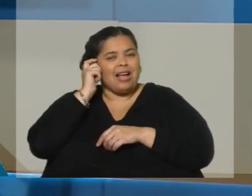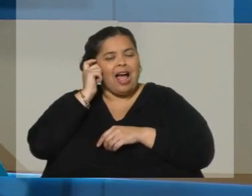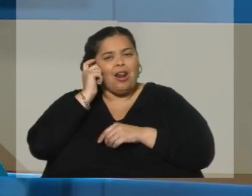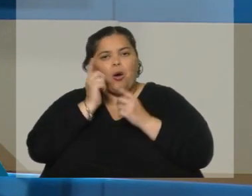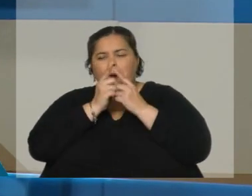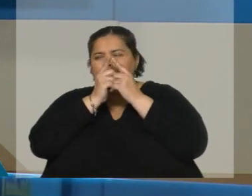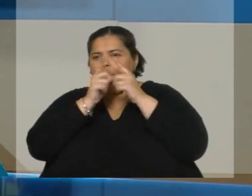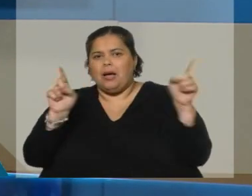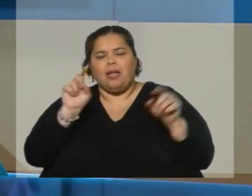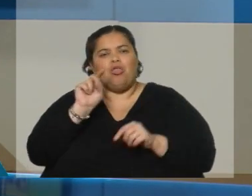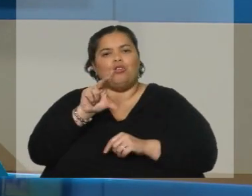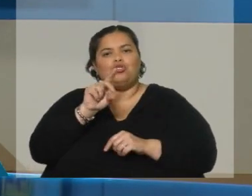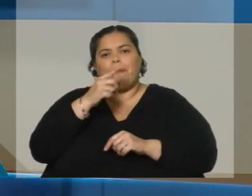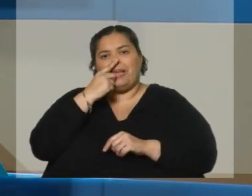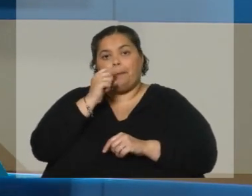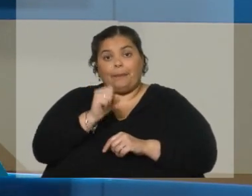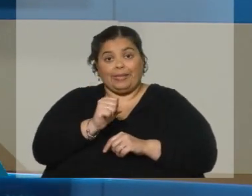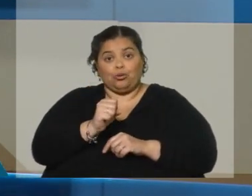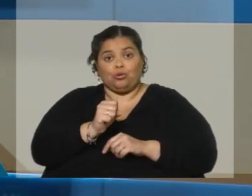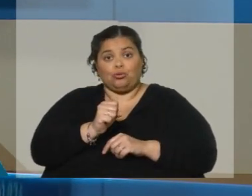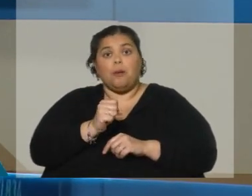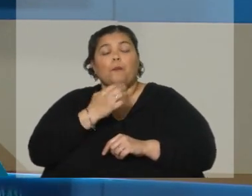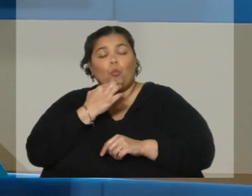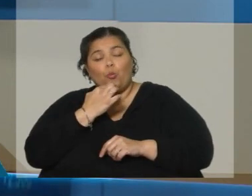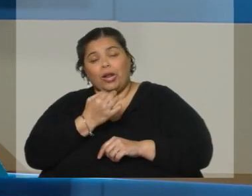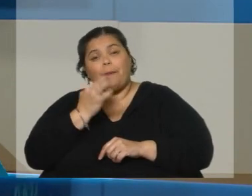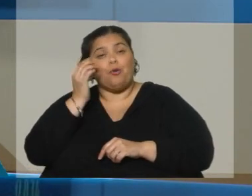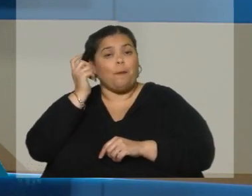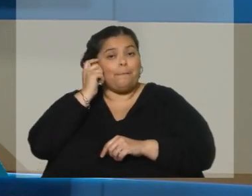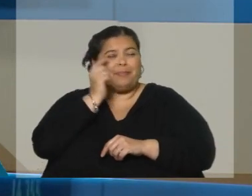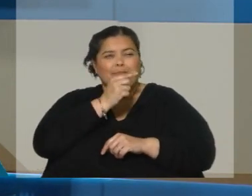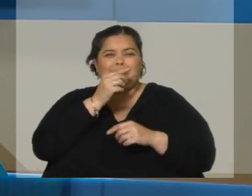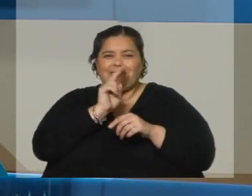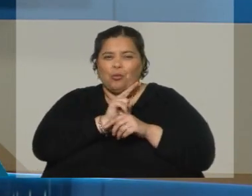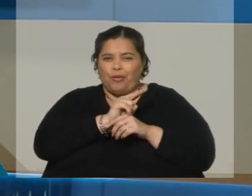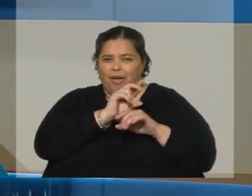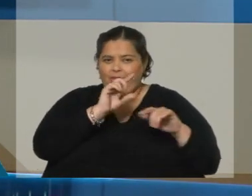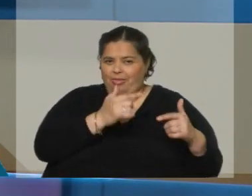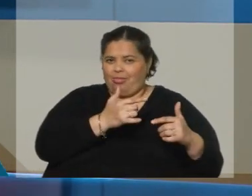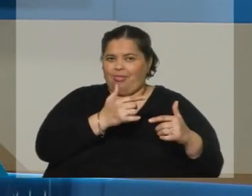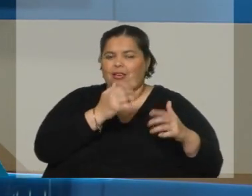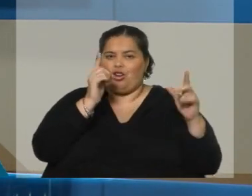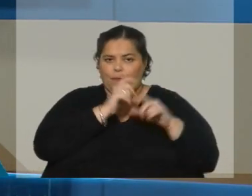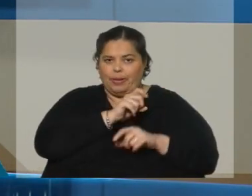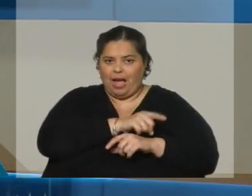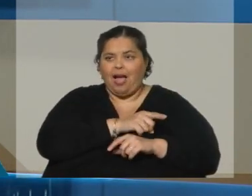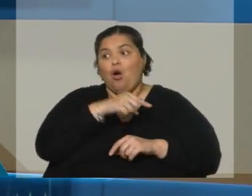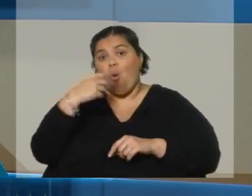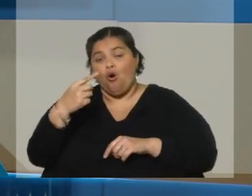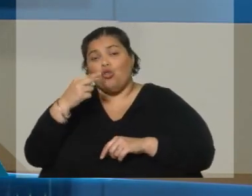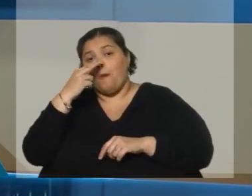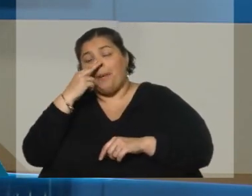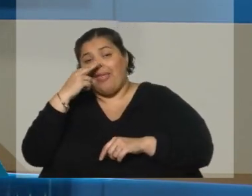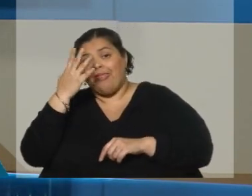Hay cuestiones que juegan. Quizás seguridad. Porque pan de azúcar, que podemos definir más o menos en la misma zona, está bastante más